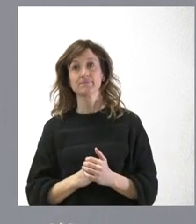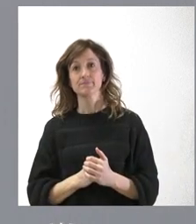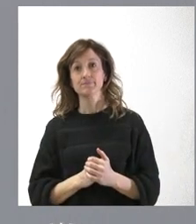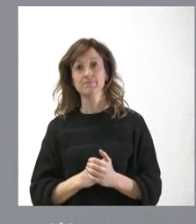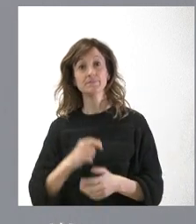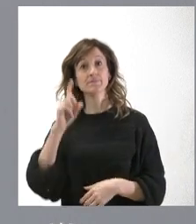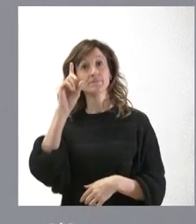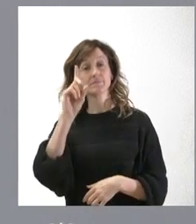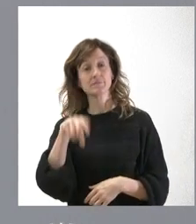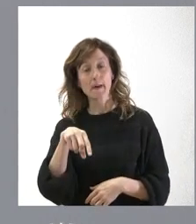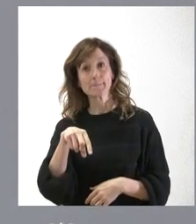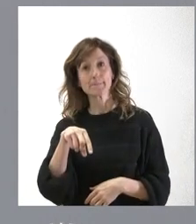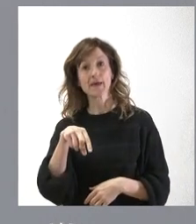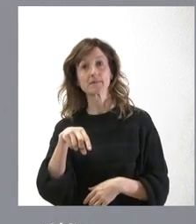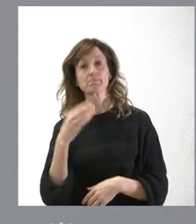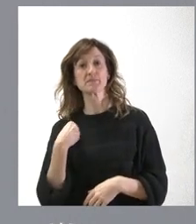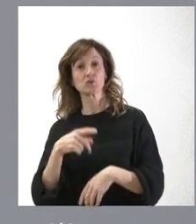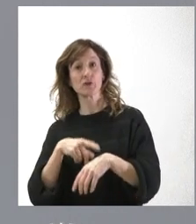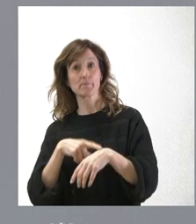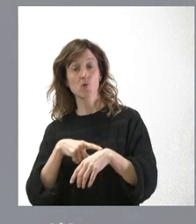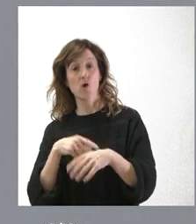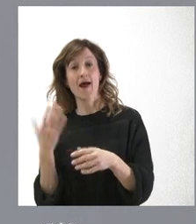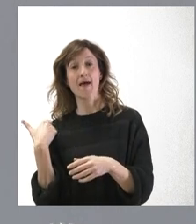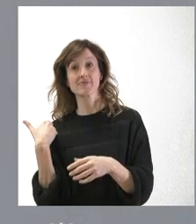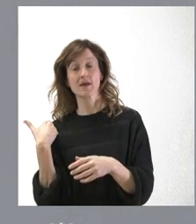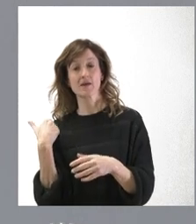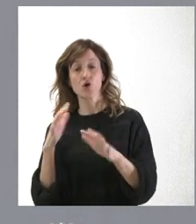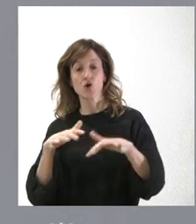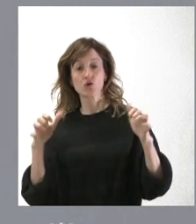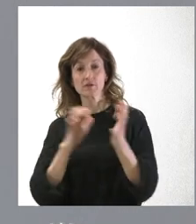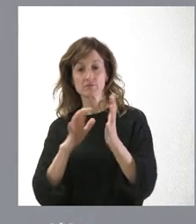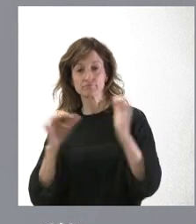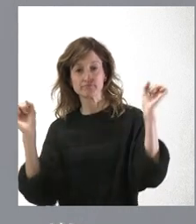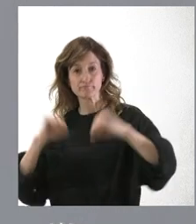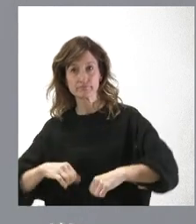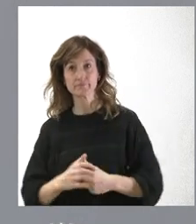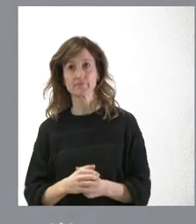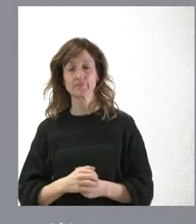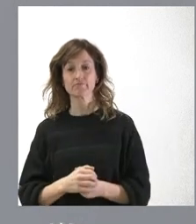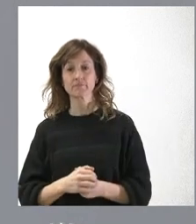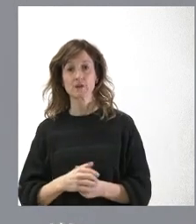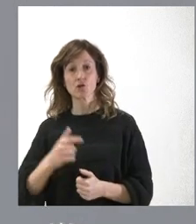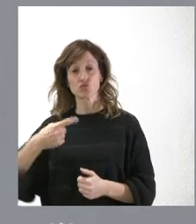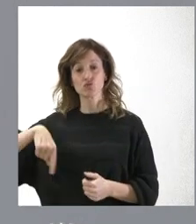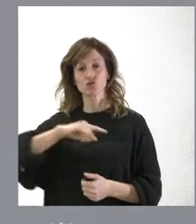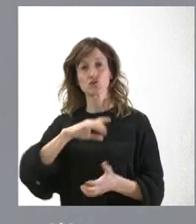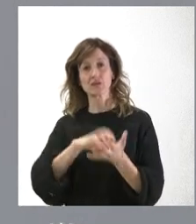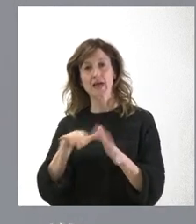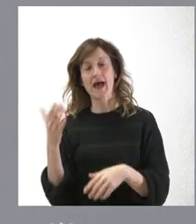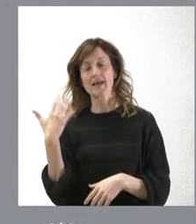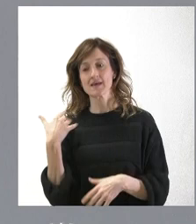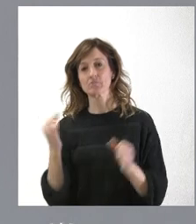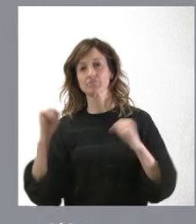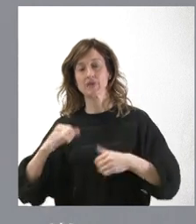por el hecho de que también, a su vez, es la que aprobó ayer las Cortes de Castilla y Porque nosotros sí, en Castilla y León se aprobó ayer el